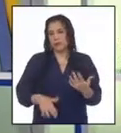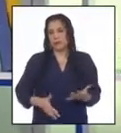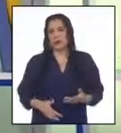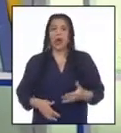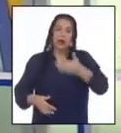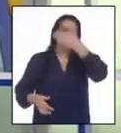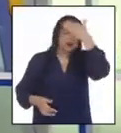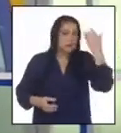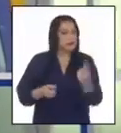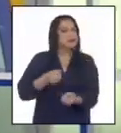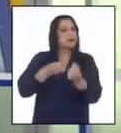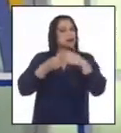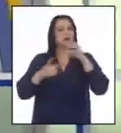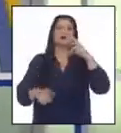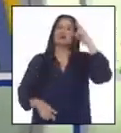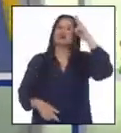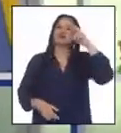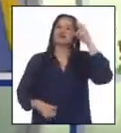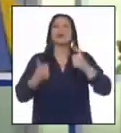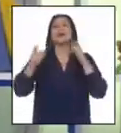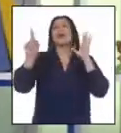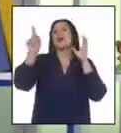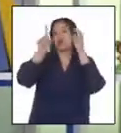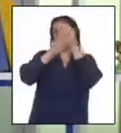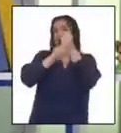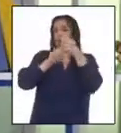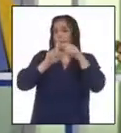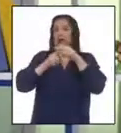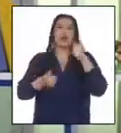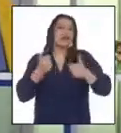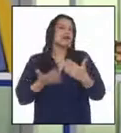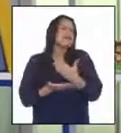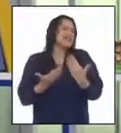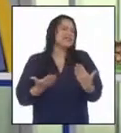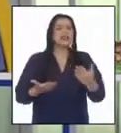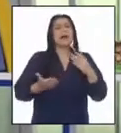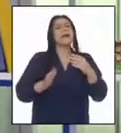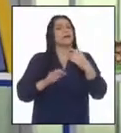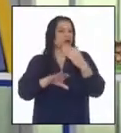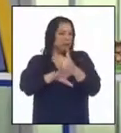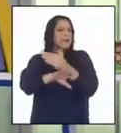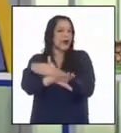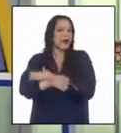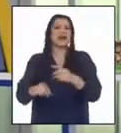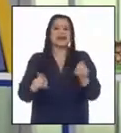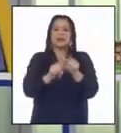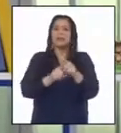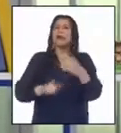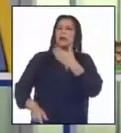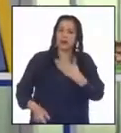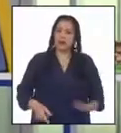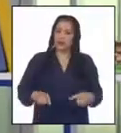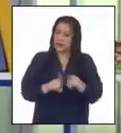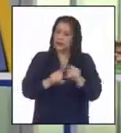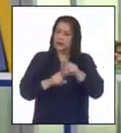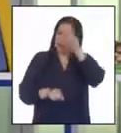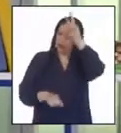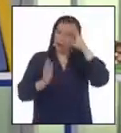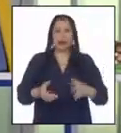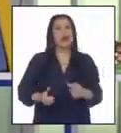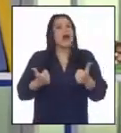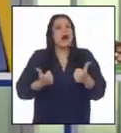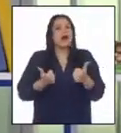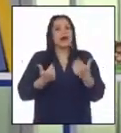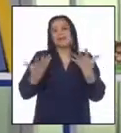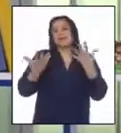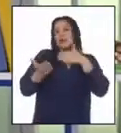No olvides incluir tu reflexión sobre los logros y aspectos por mejorar que tenemos los ciudadanos y el gobierno para seguir haciendo frente al problema de la